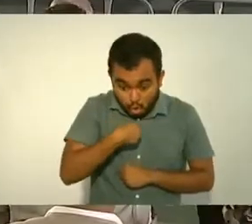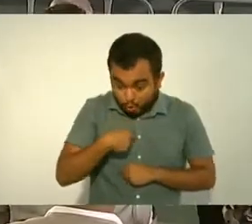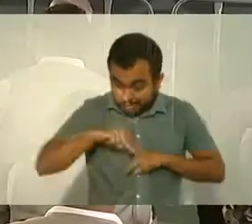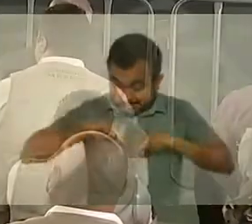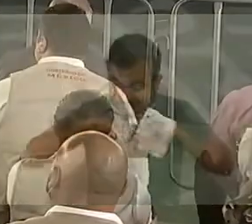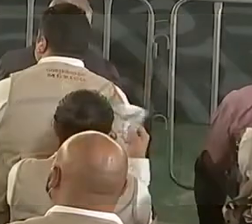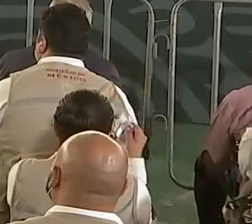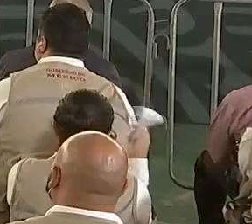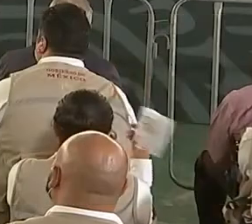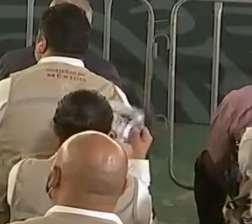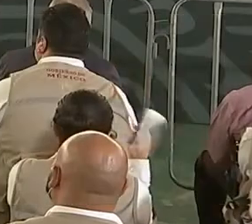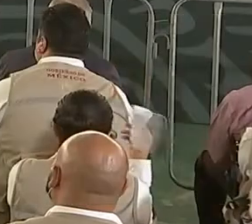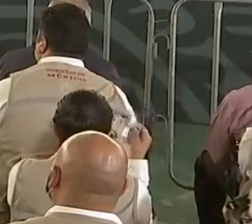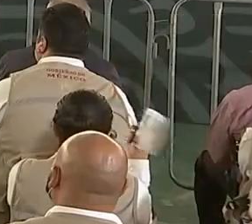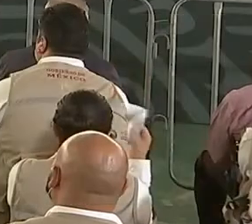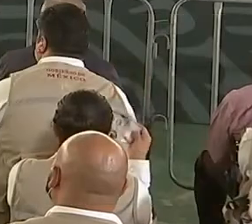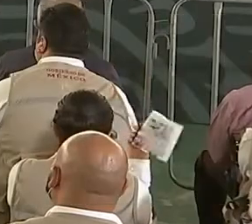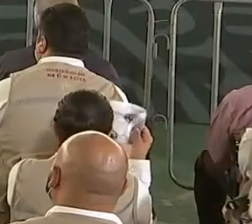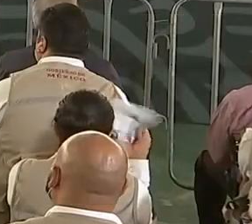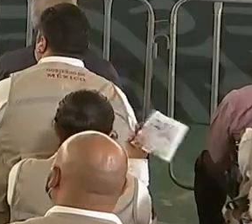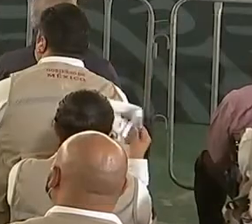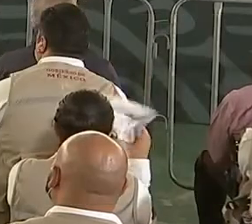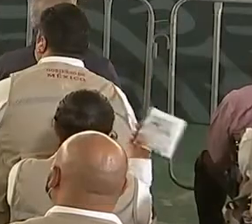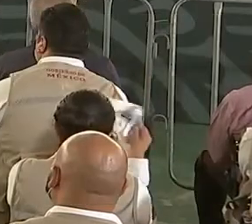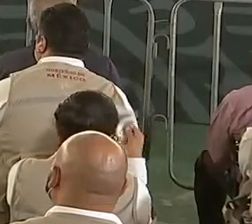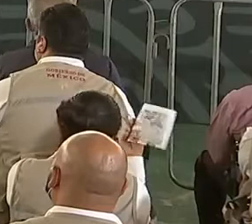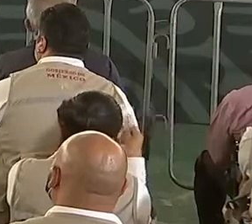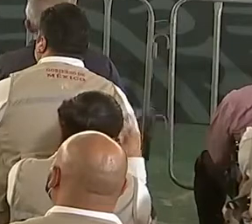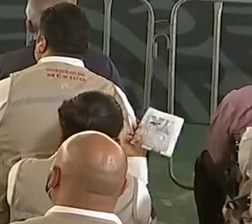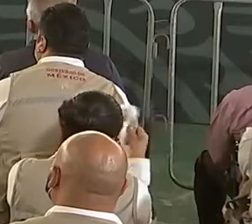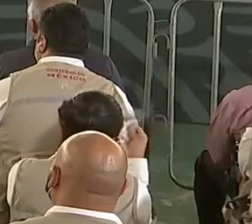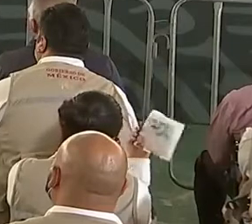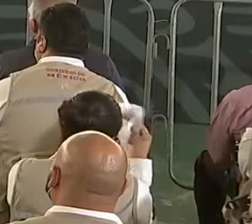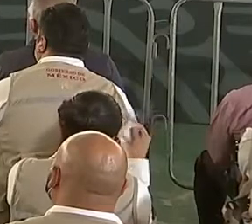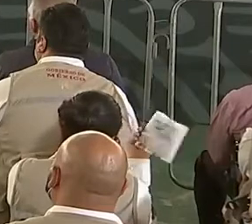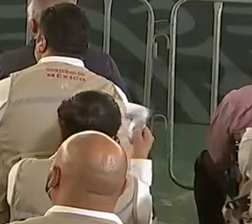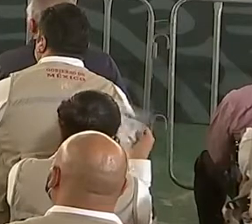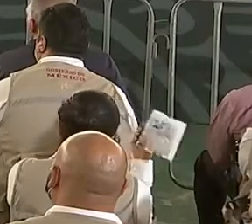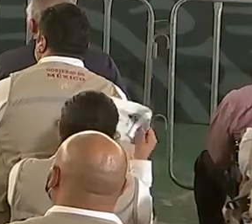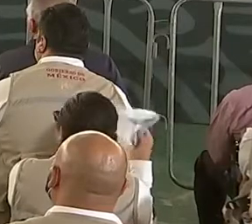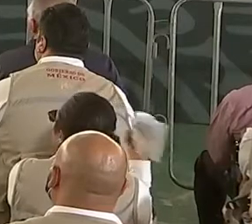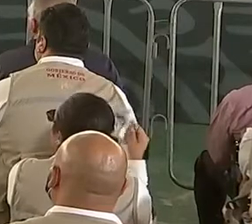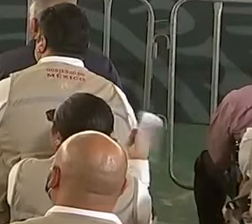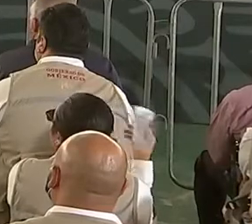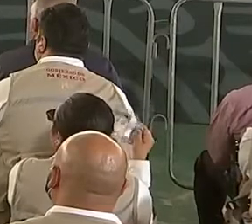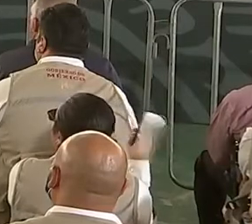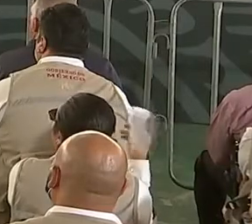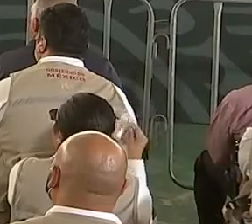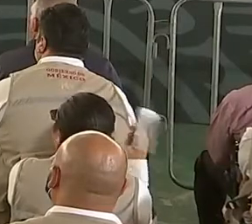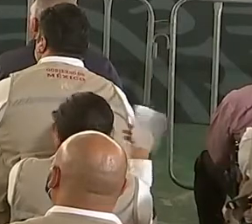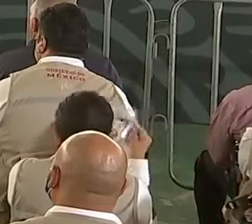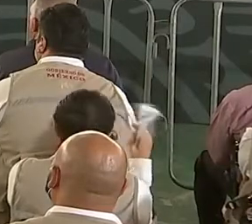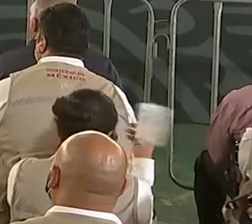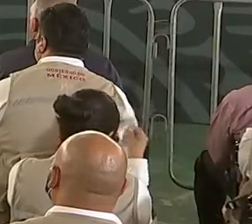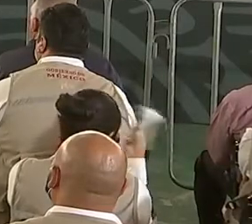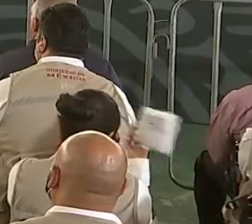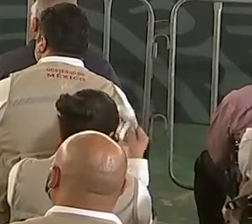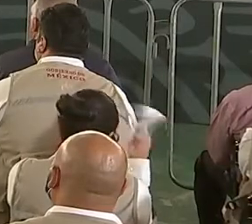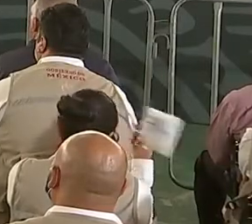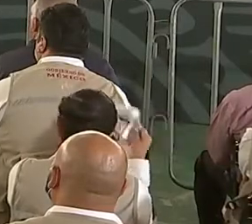consumimos no depender los tecnócratas del modelo neoliberal